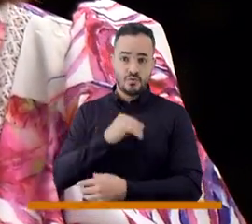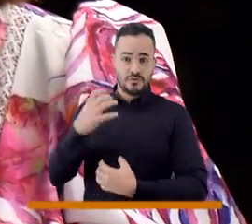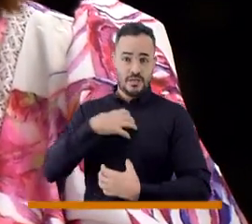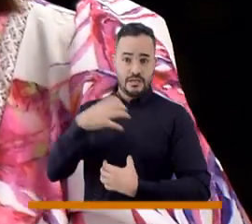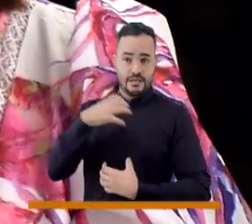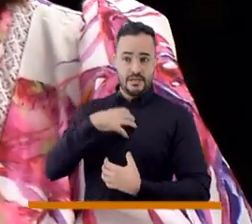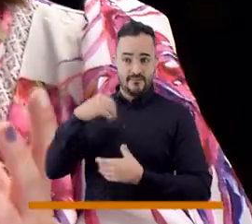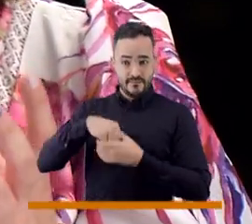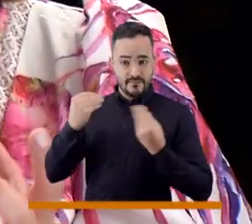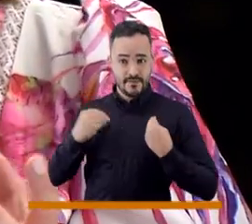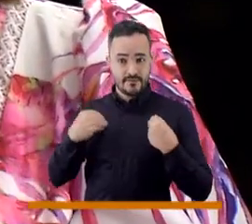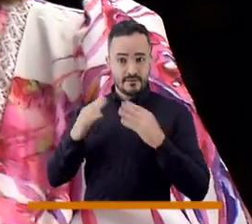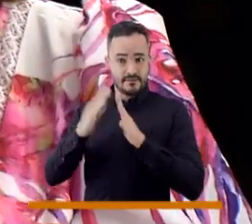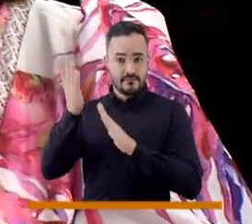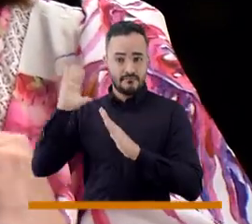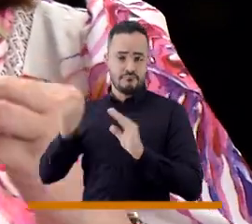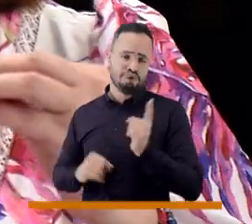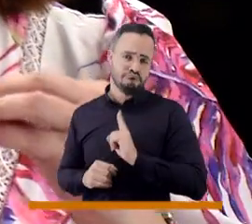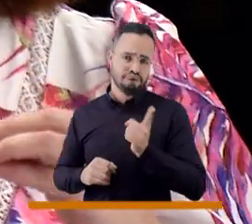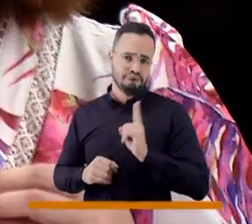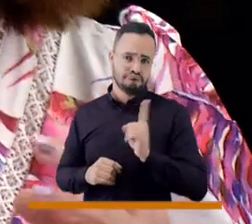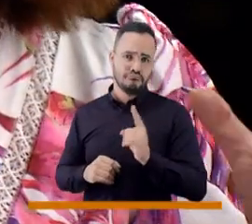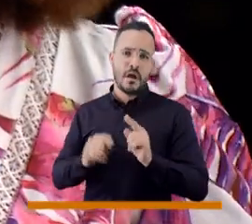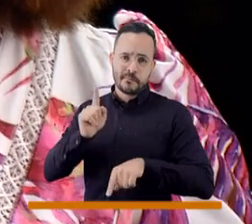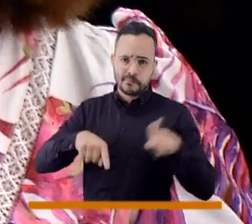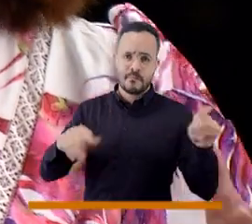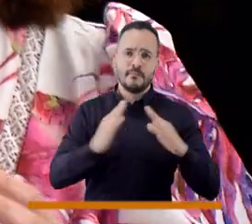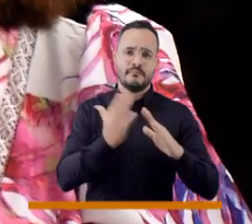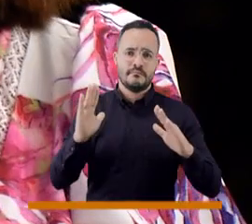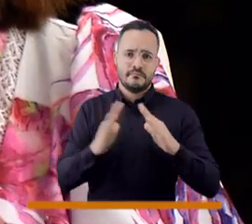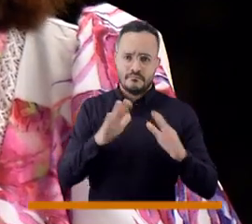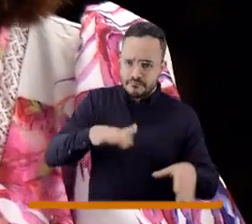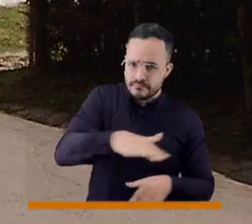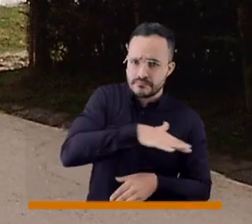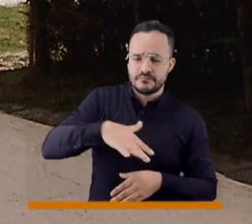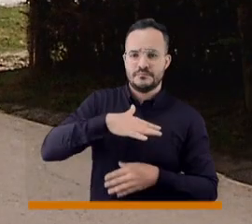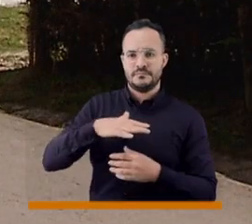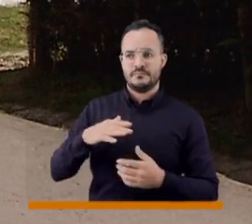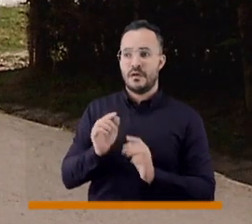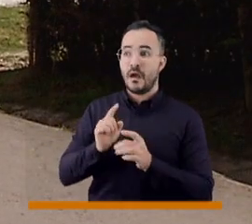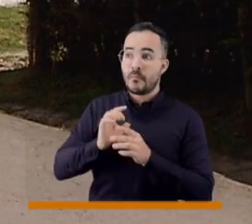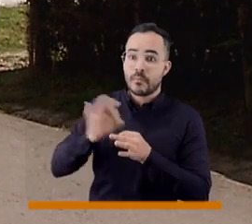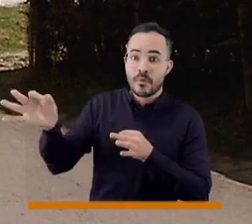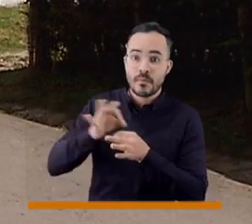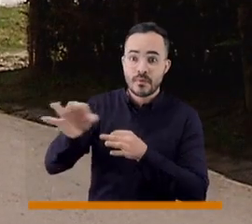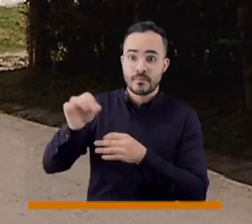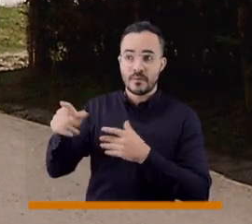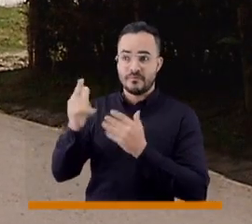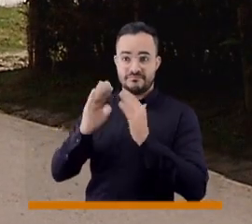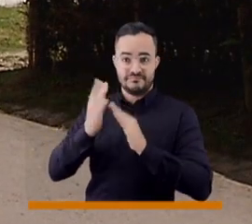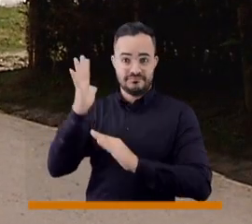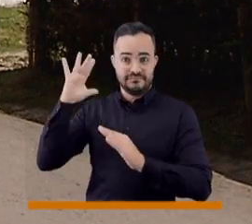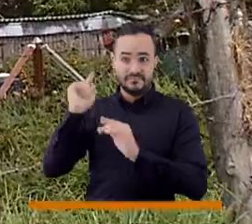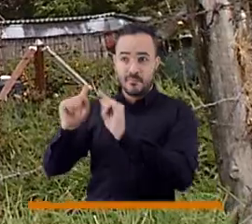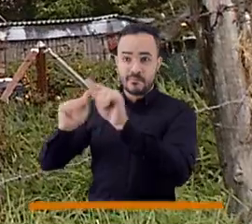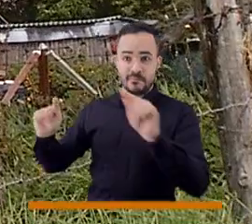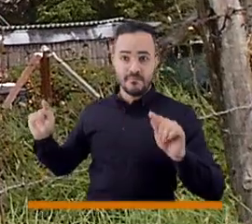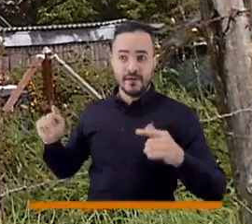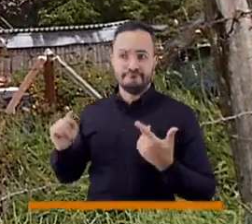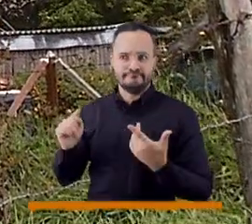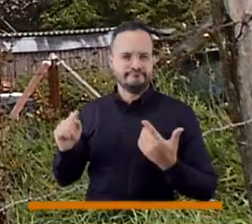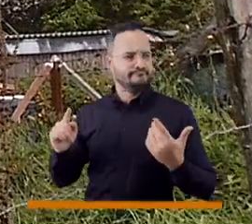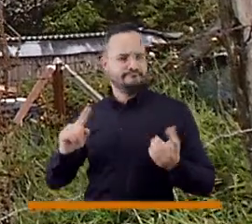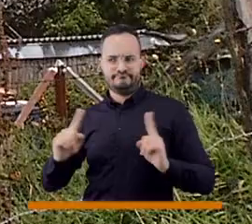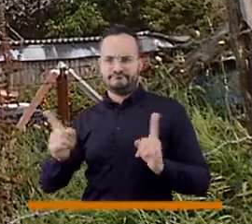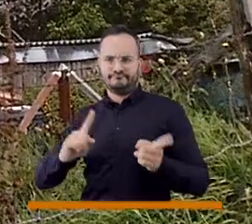urbana, pero empezamos a ver que la mayoría sí eran los corregimientos. Entonces dijimos, algo está pasando en